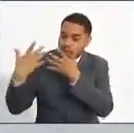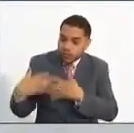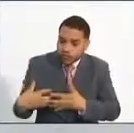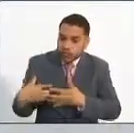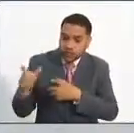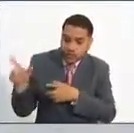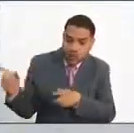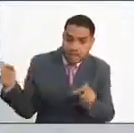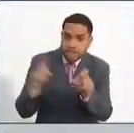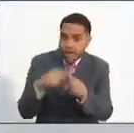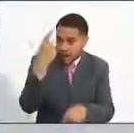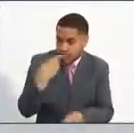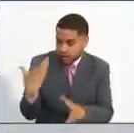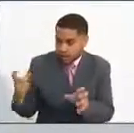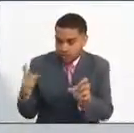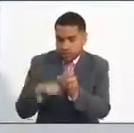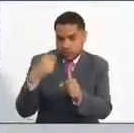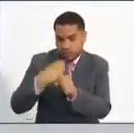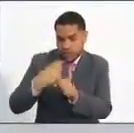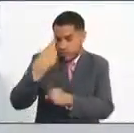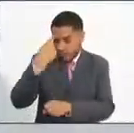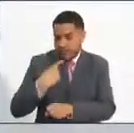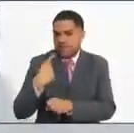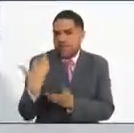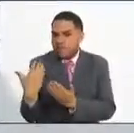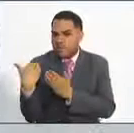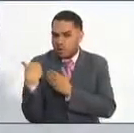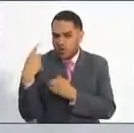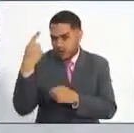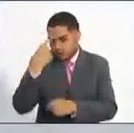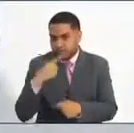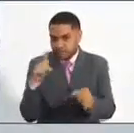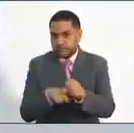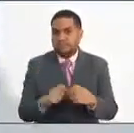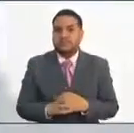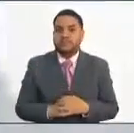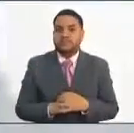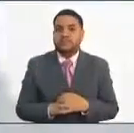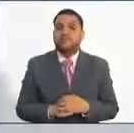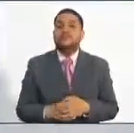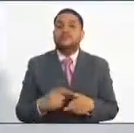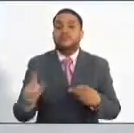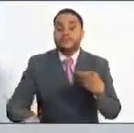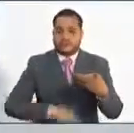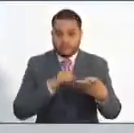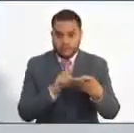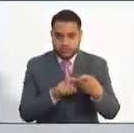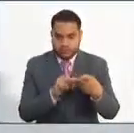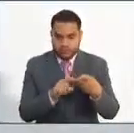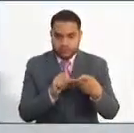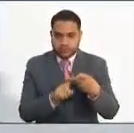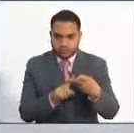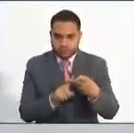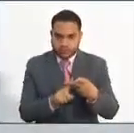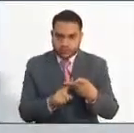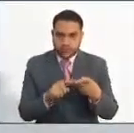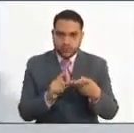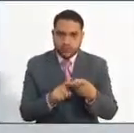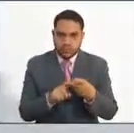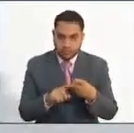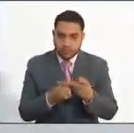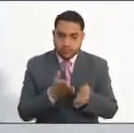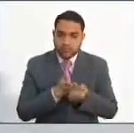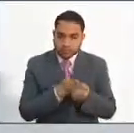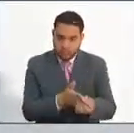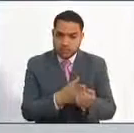cumplir, en este caso el aspirante o el servidor público que desea vincularse. En segundo lugar, de acuerdo con ese manual